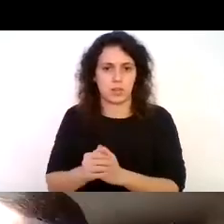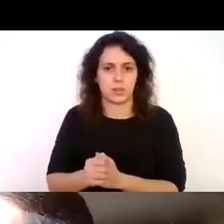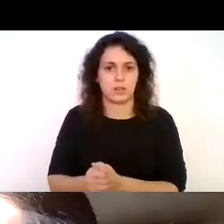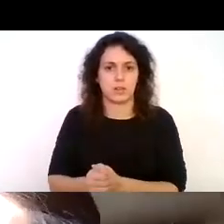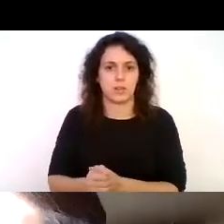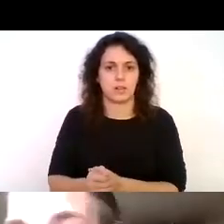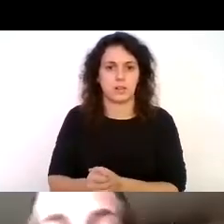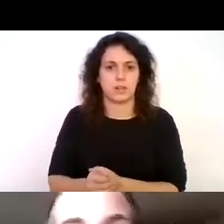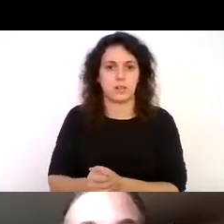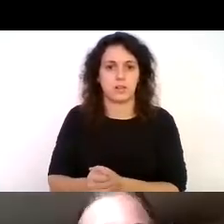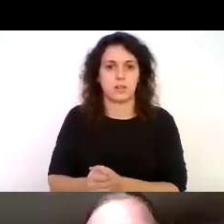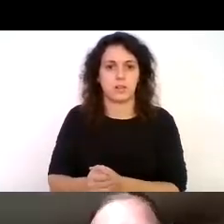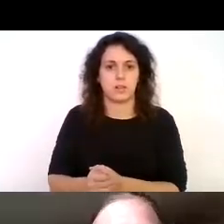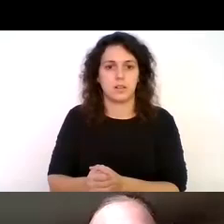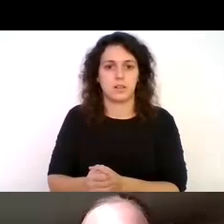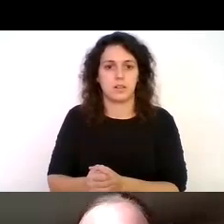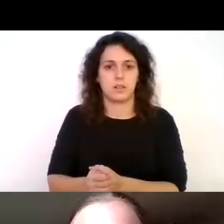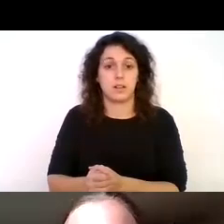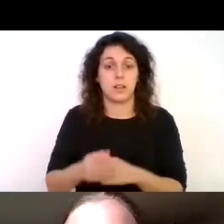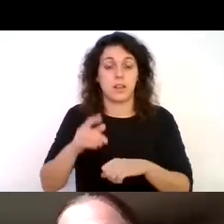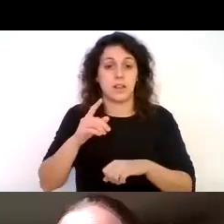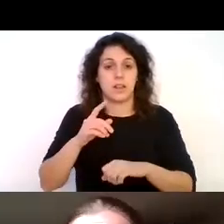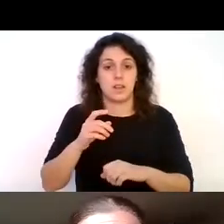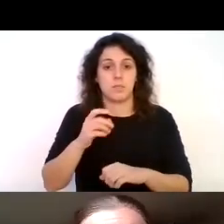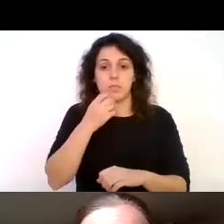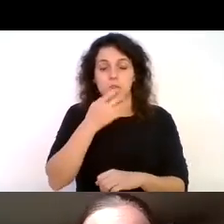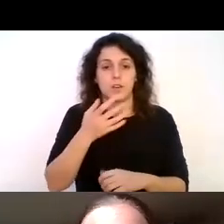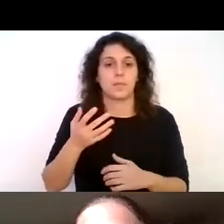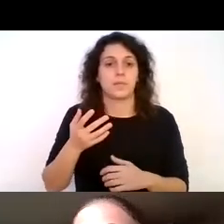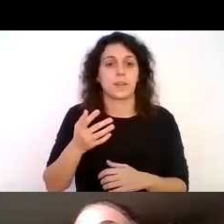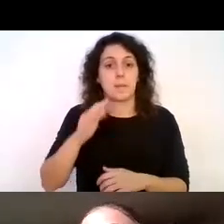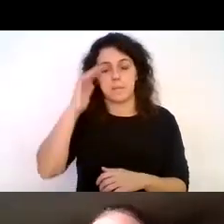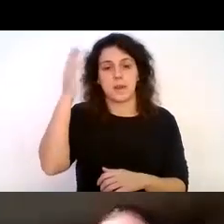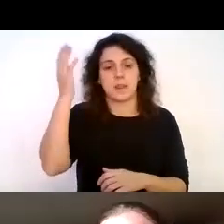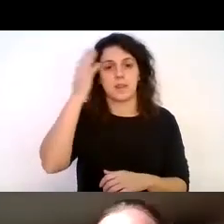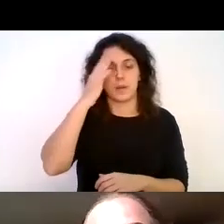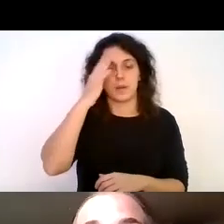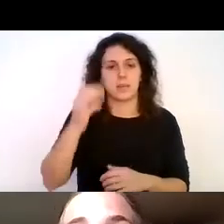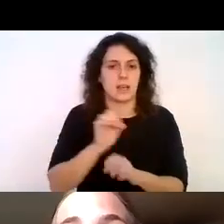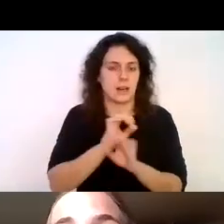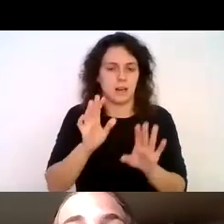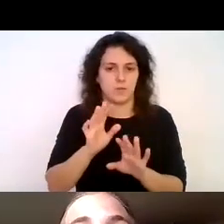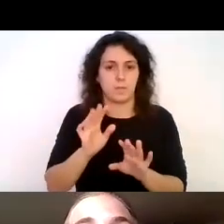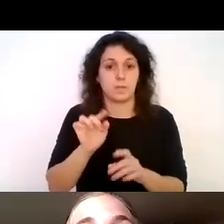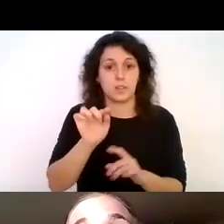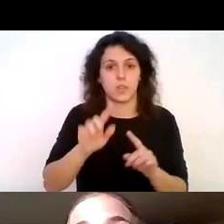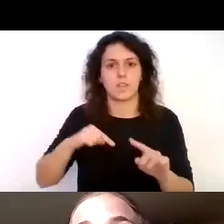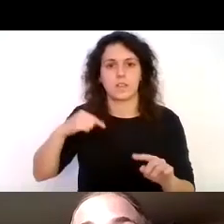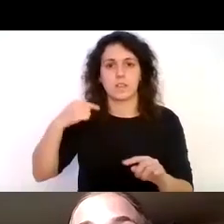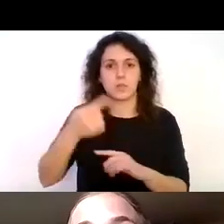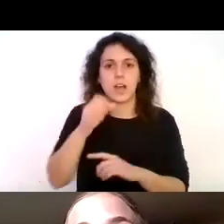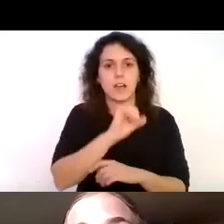como estamos con el tiempo entonces principalmente claro después de eso en